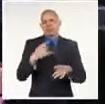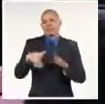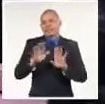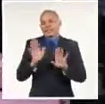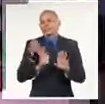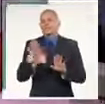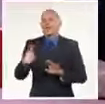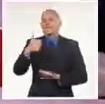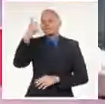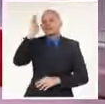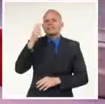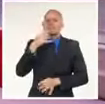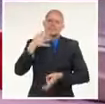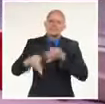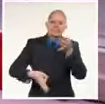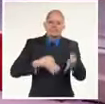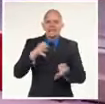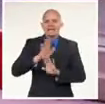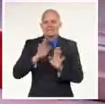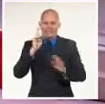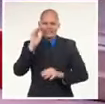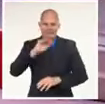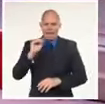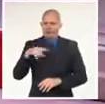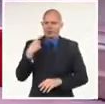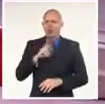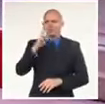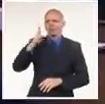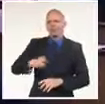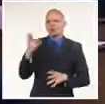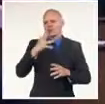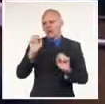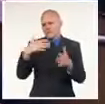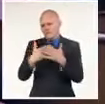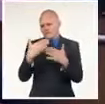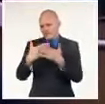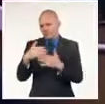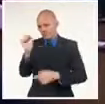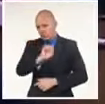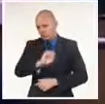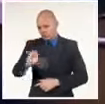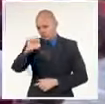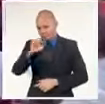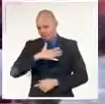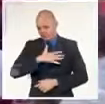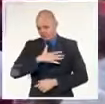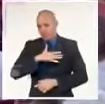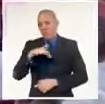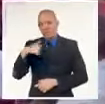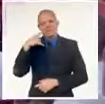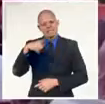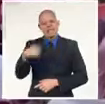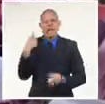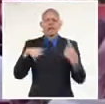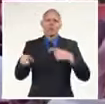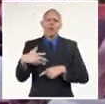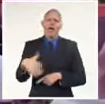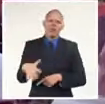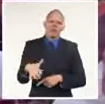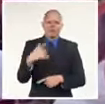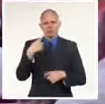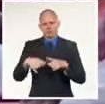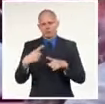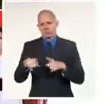reflexionó sobre facultades dadas a la empresa estatal socialista que no se aprovechan aún y llamó a diversificar sus producciones y